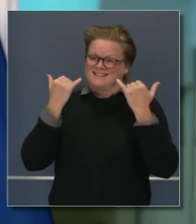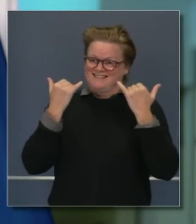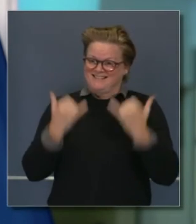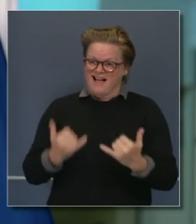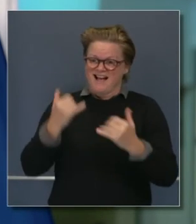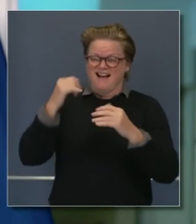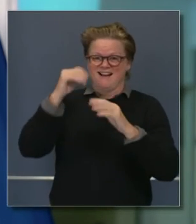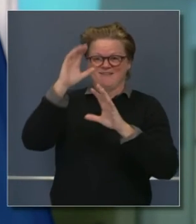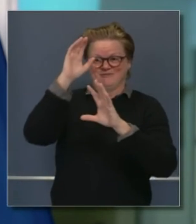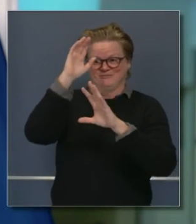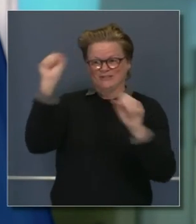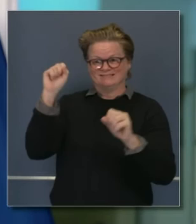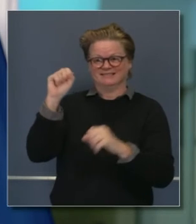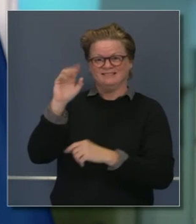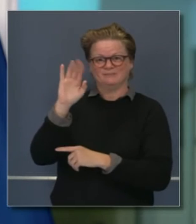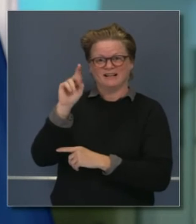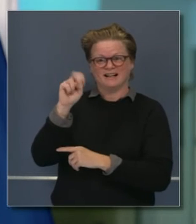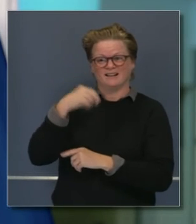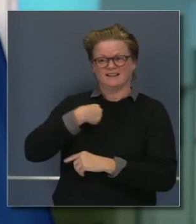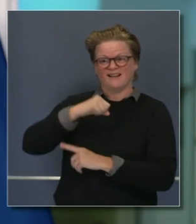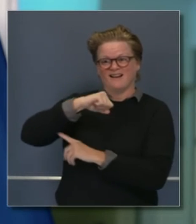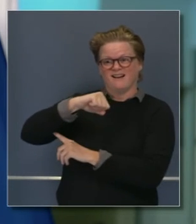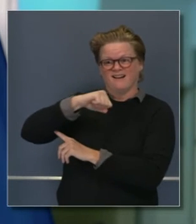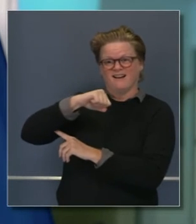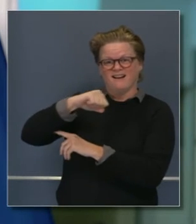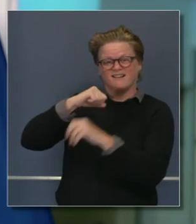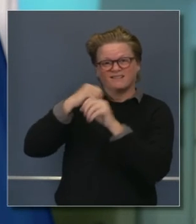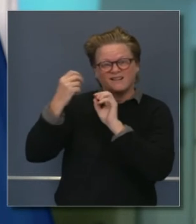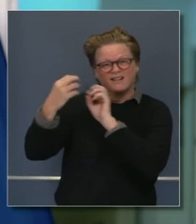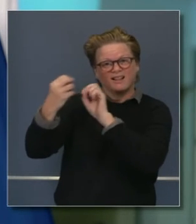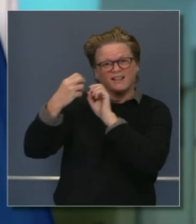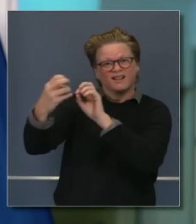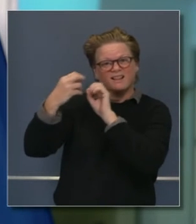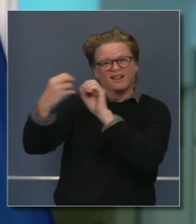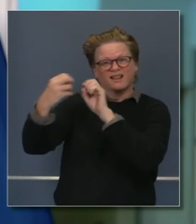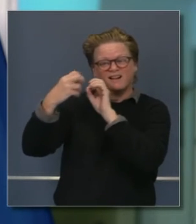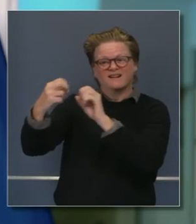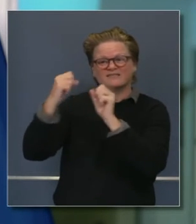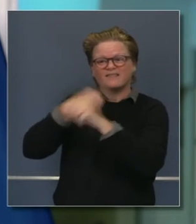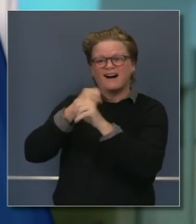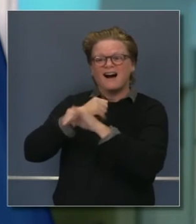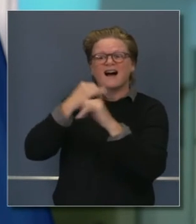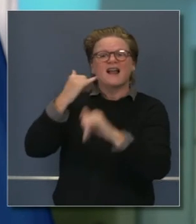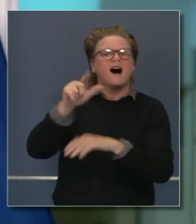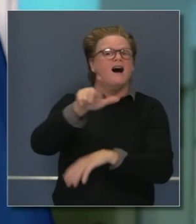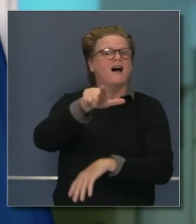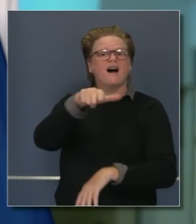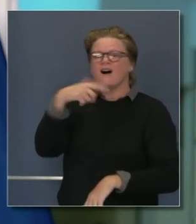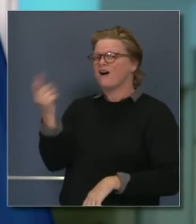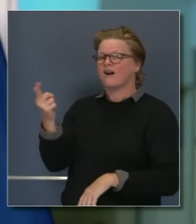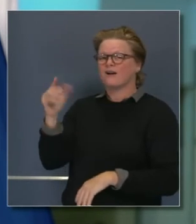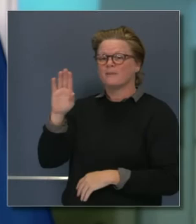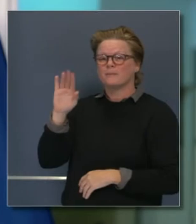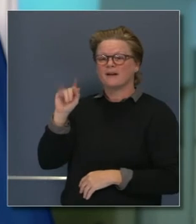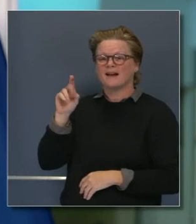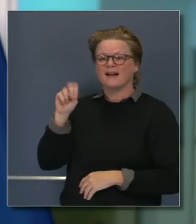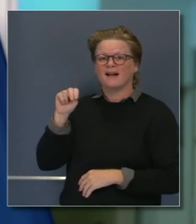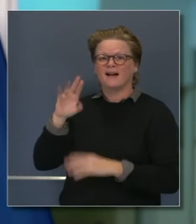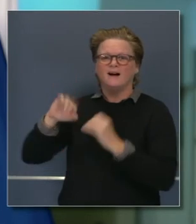Sí, tenemos más de 100 demandas de la administración de Trump. Seguimos trabajando agresivamente, ya anticipando estas